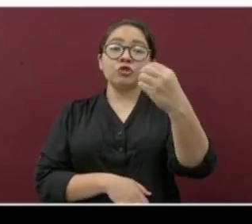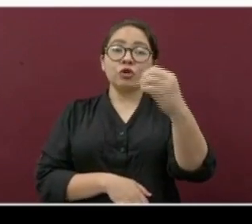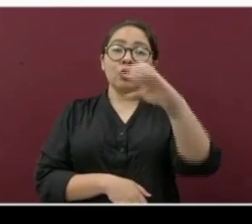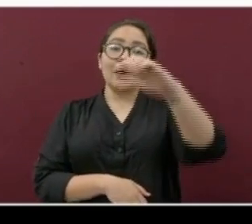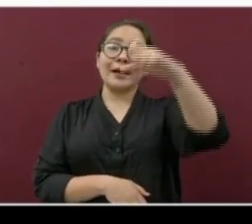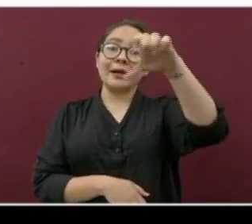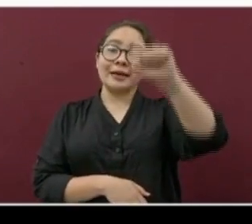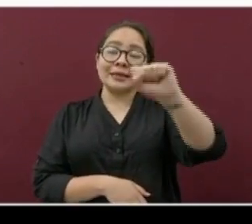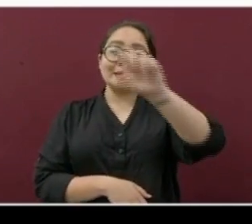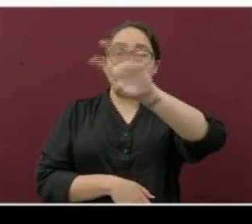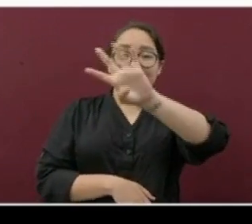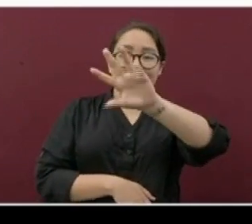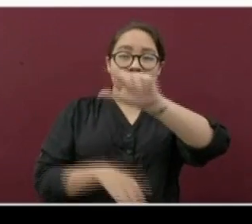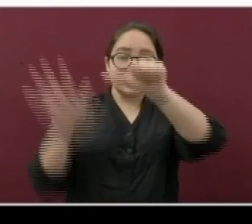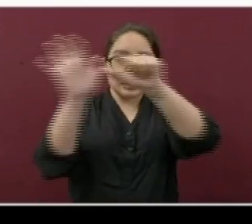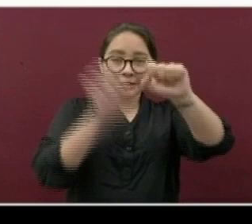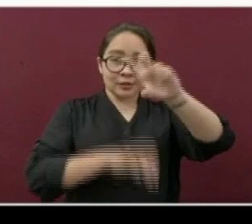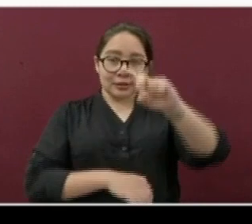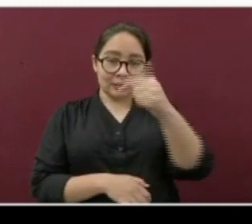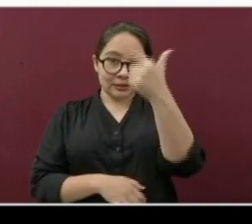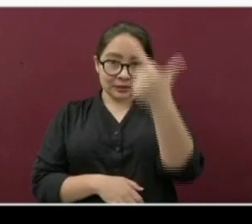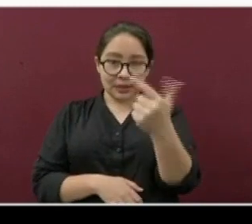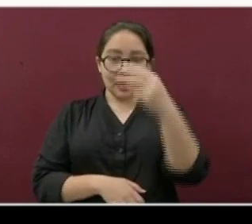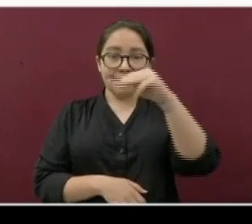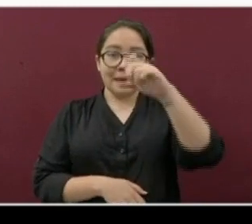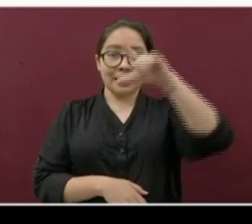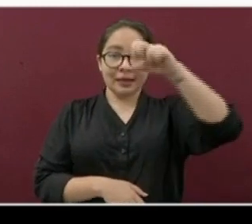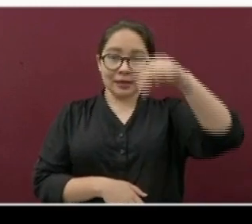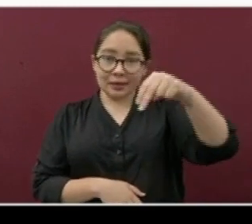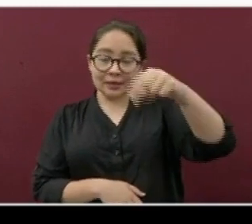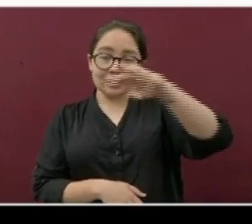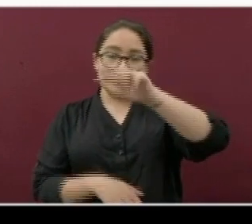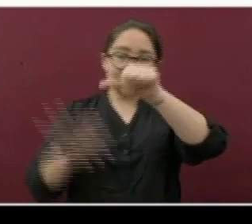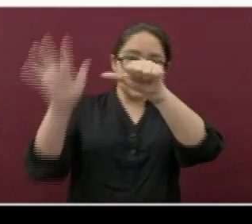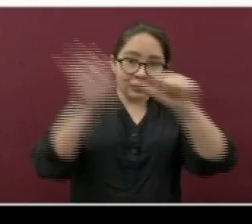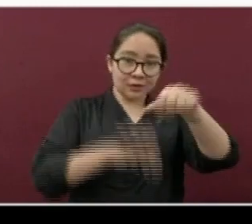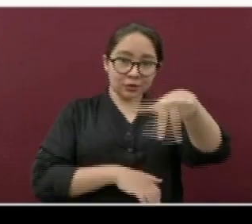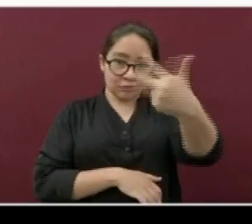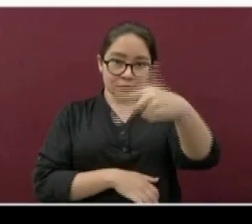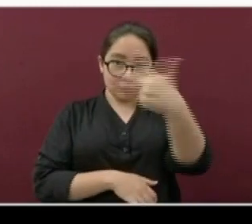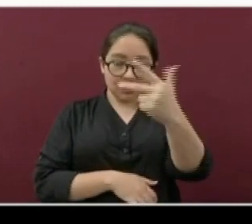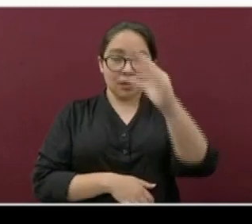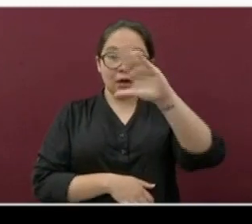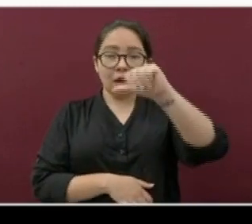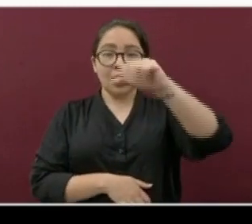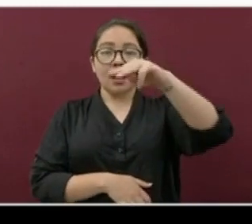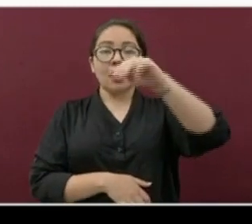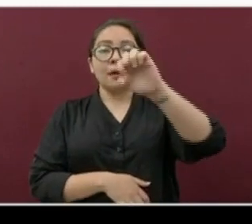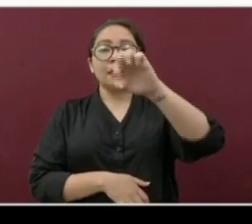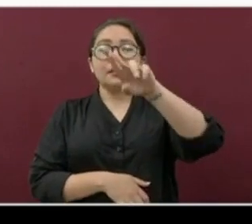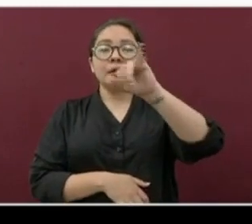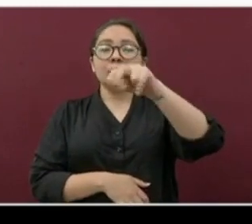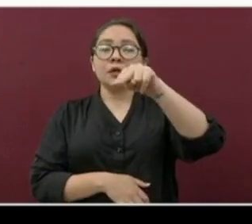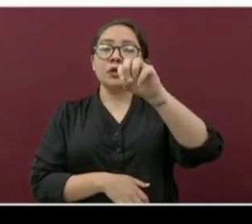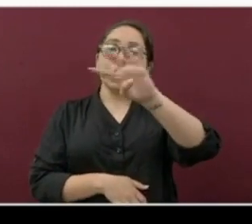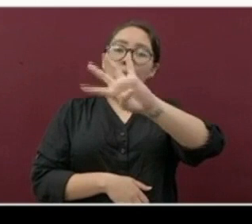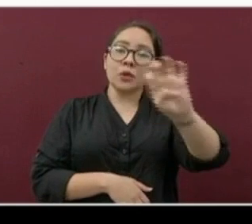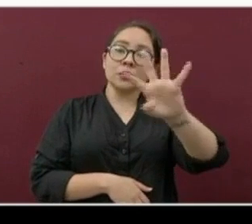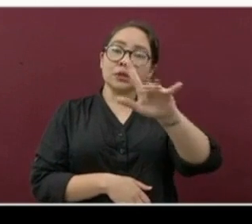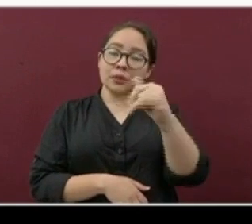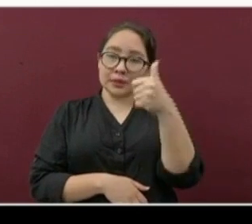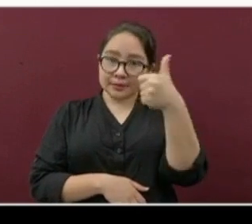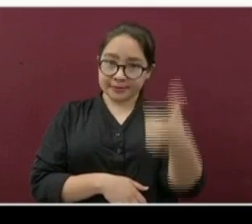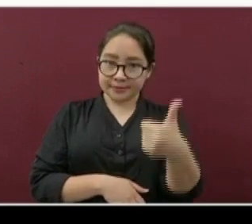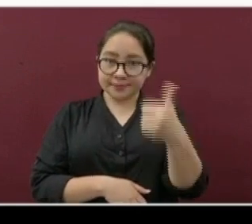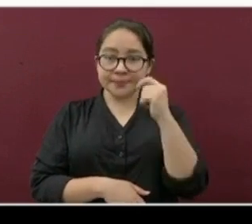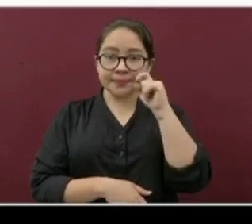637. Medellín, 613. Y Camerino, Zeta Mendoza, 456.